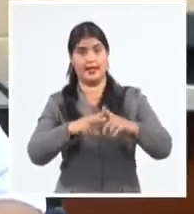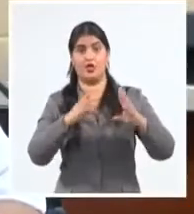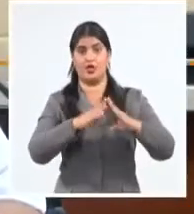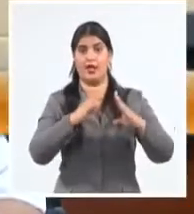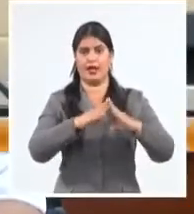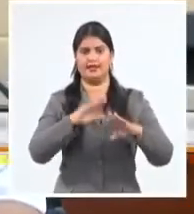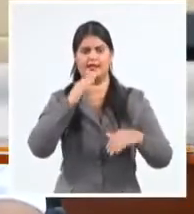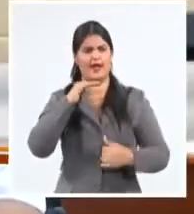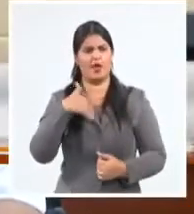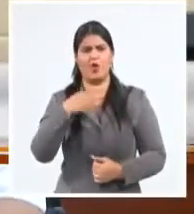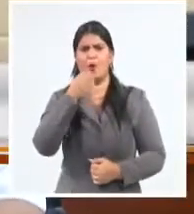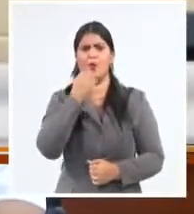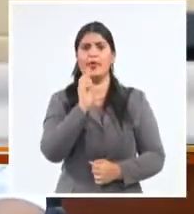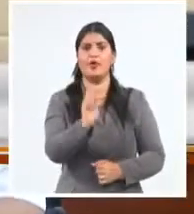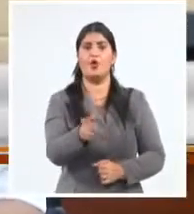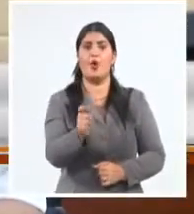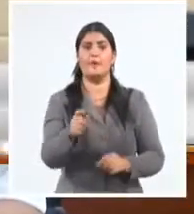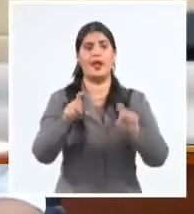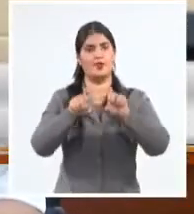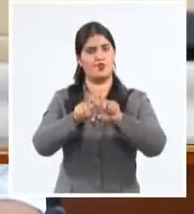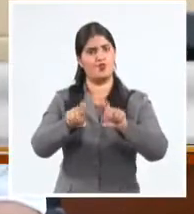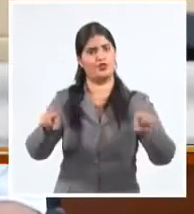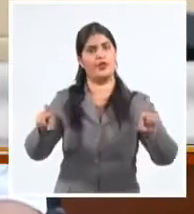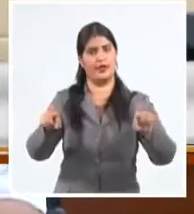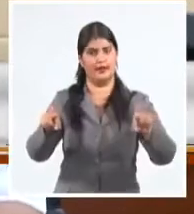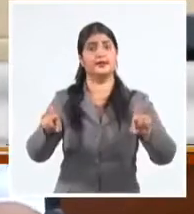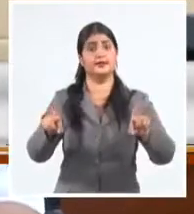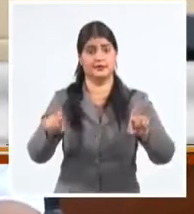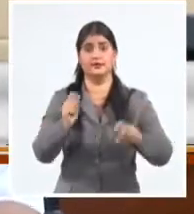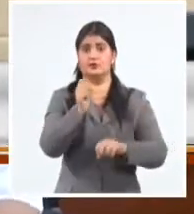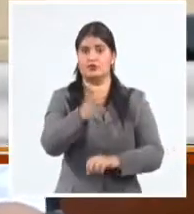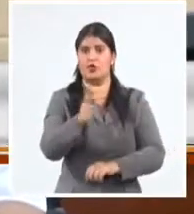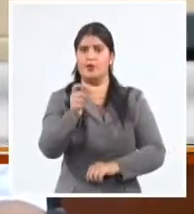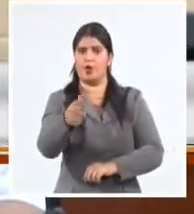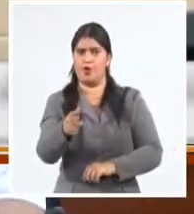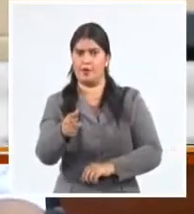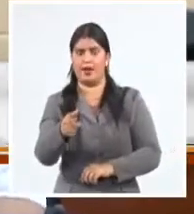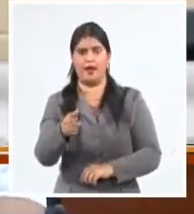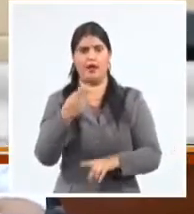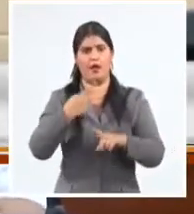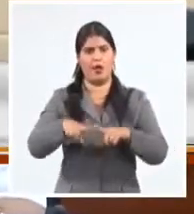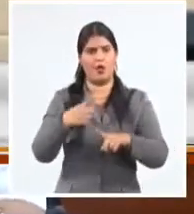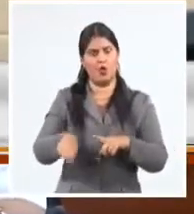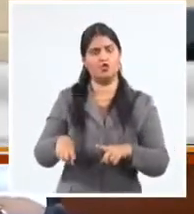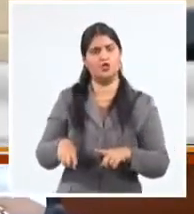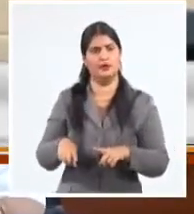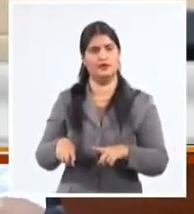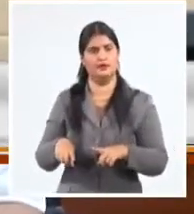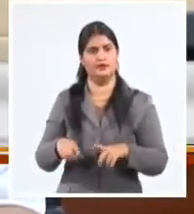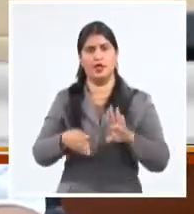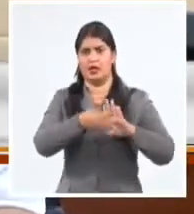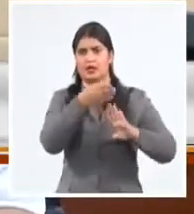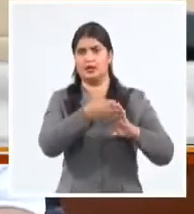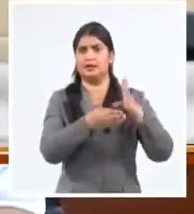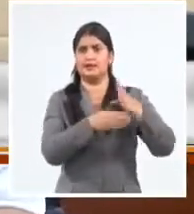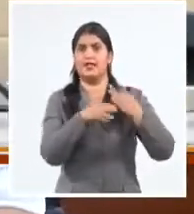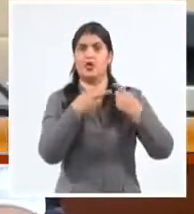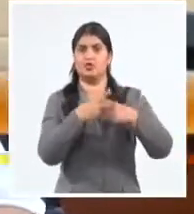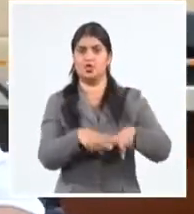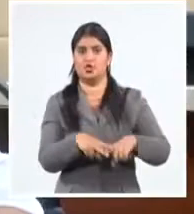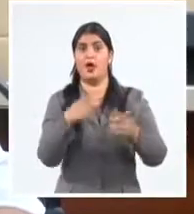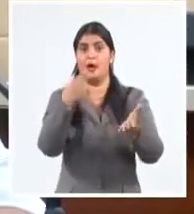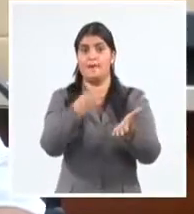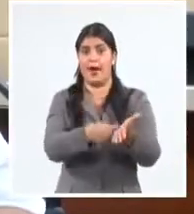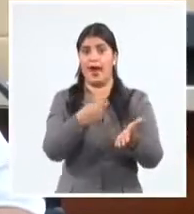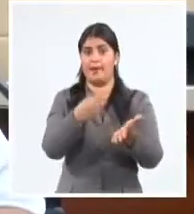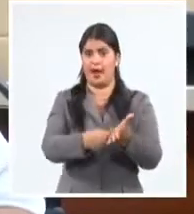recientemente se ha abierto la posibilidad al Ministerio del Comercio Interior de la venta de equipamiento a plazo. Bueno, ¿por qué